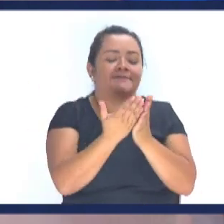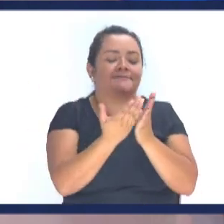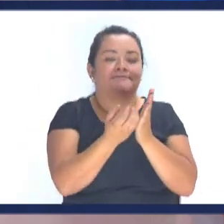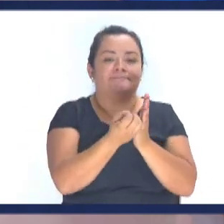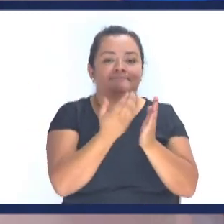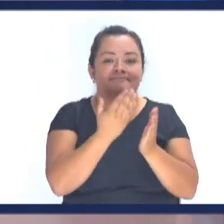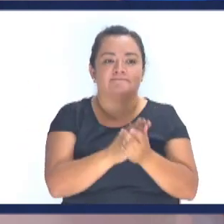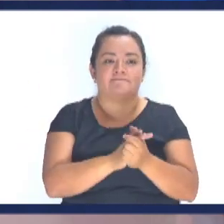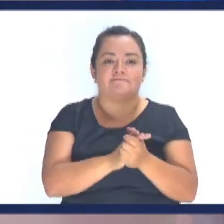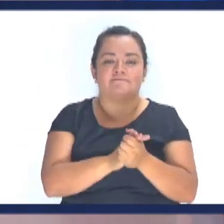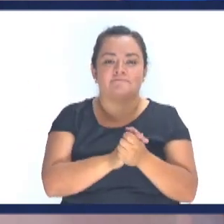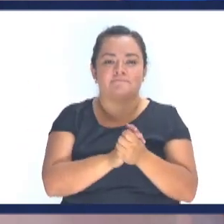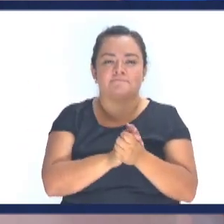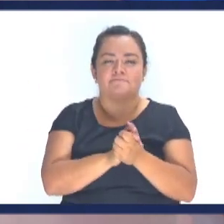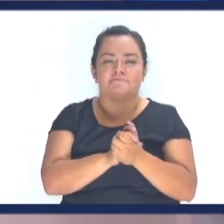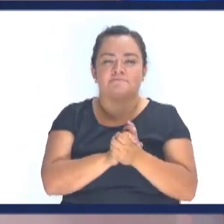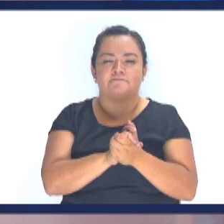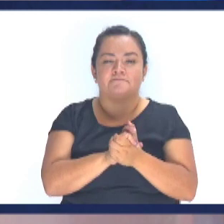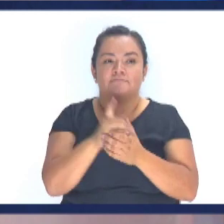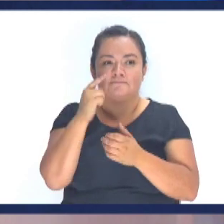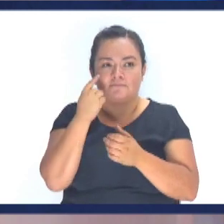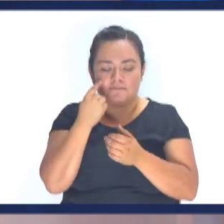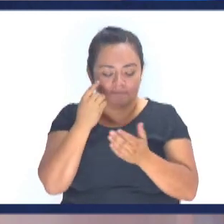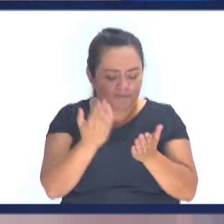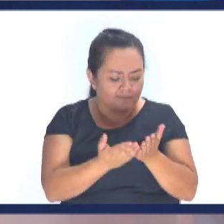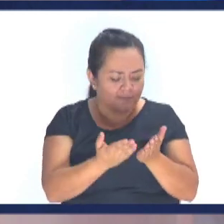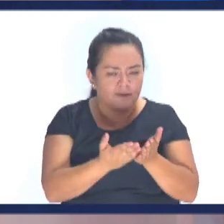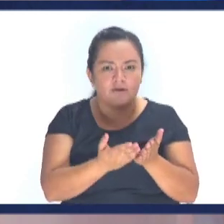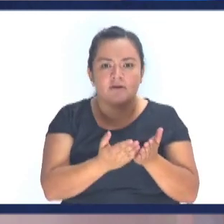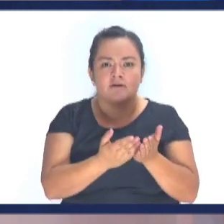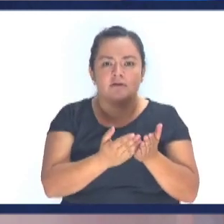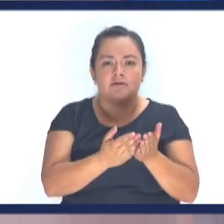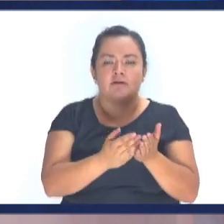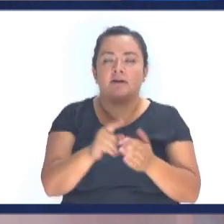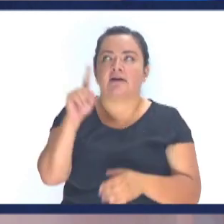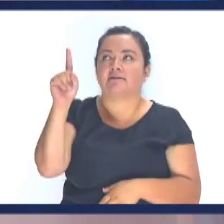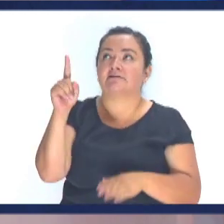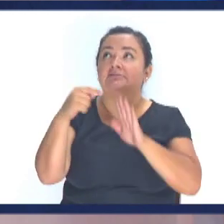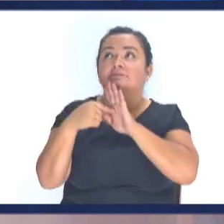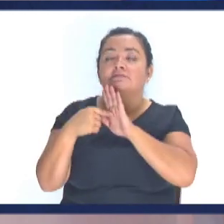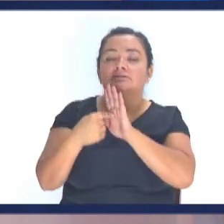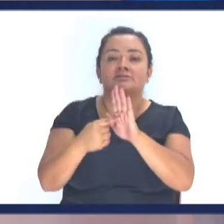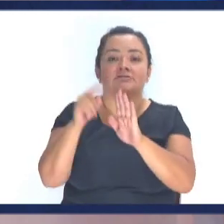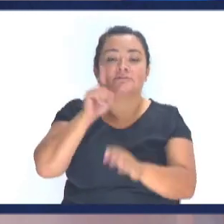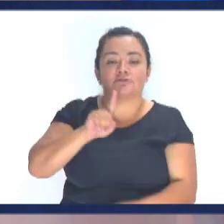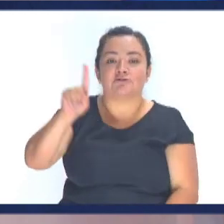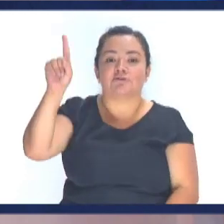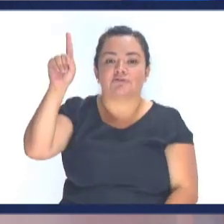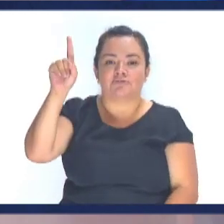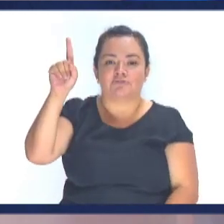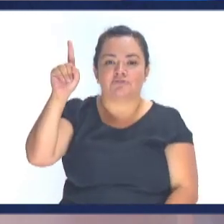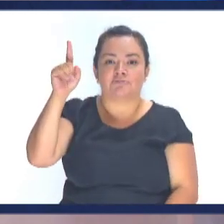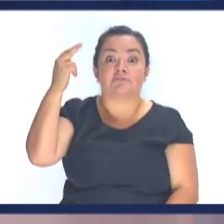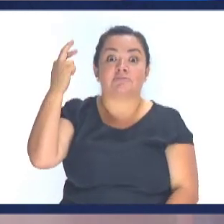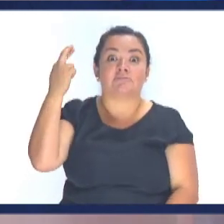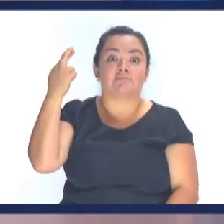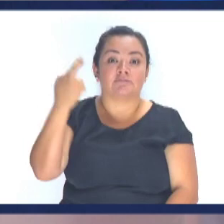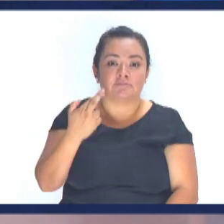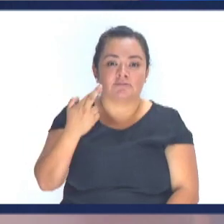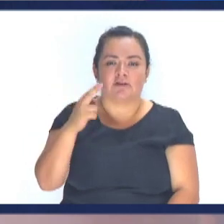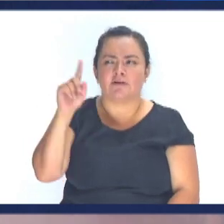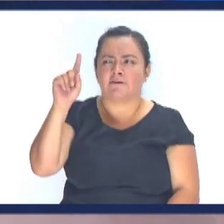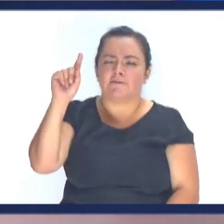la palabra Si me lo pone Por favor Ahí en el texto O lo busco yo por acá Y Él es La imagen Del Dios Invisible Ojo